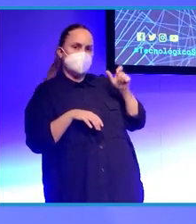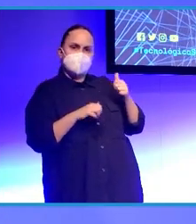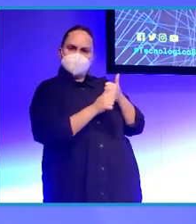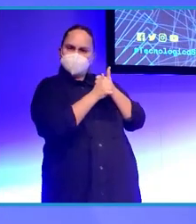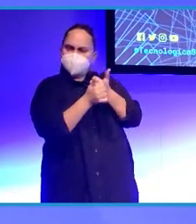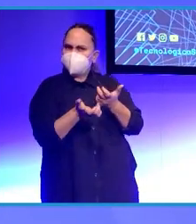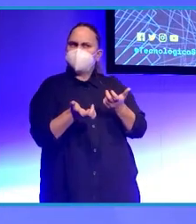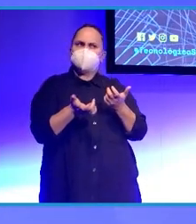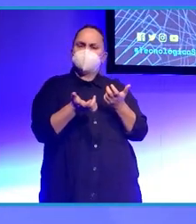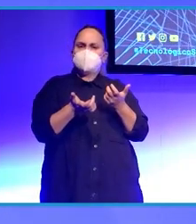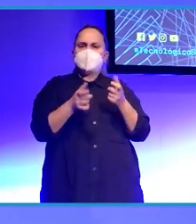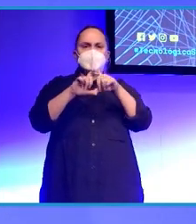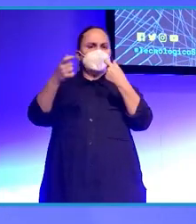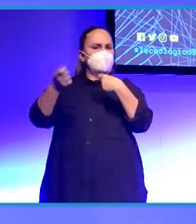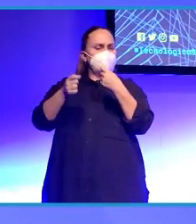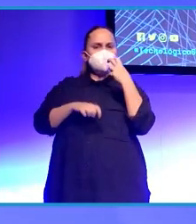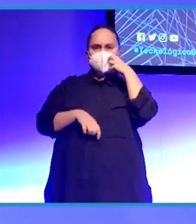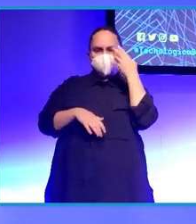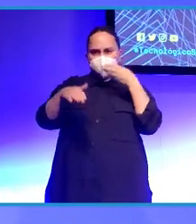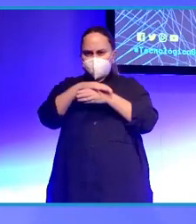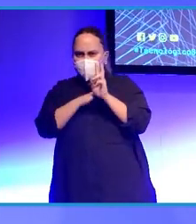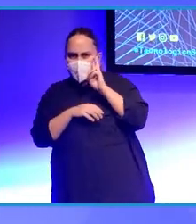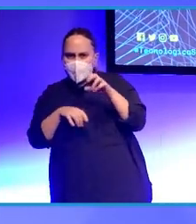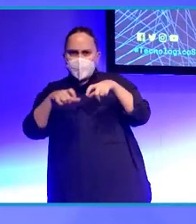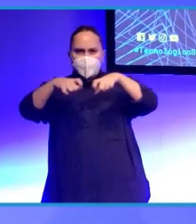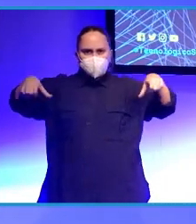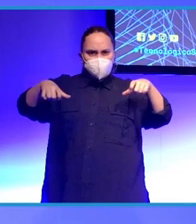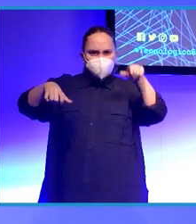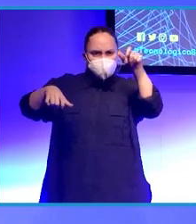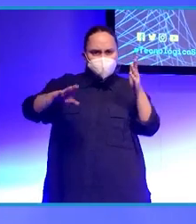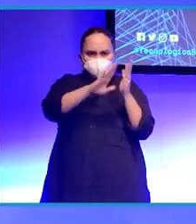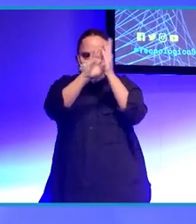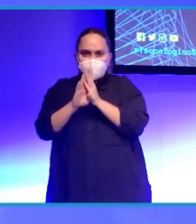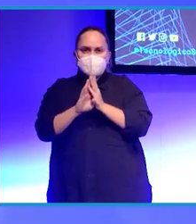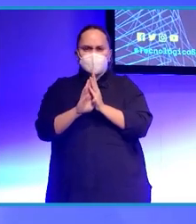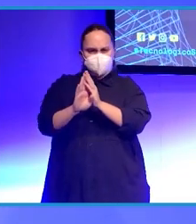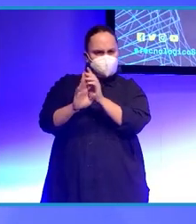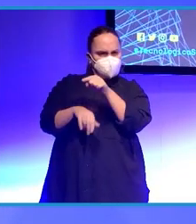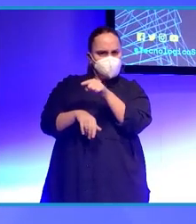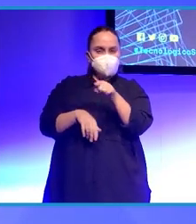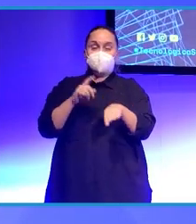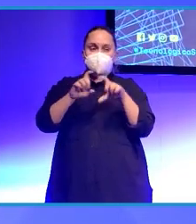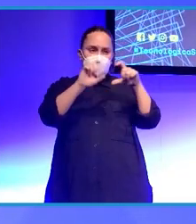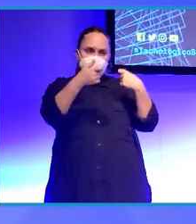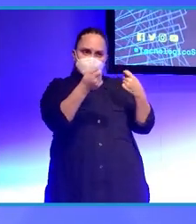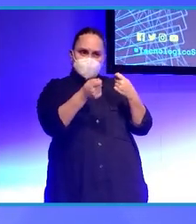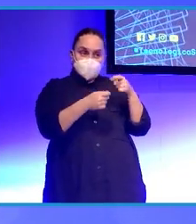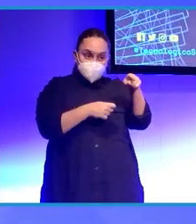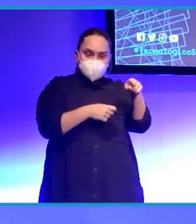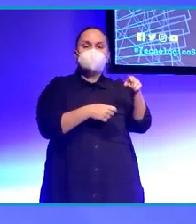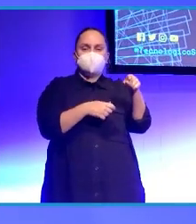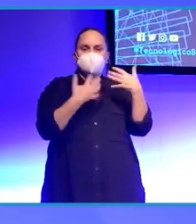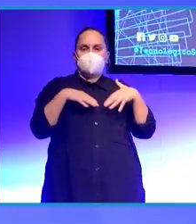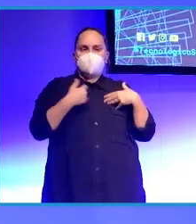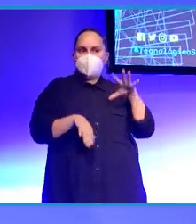una zapatería y ahí estaba, detrás del mostrador escondido. Por eso me fui a una tienda de ropa y lo pillé. Estaba detrás del